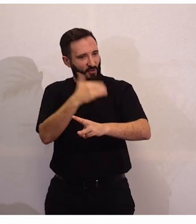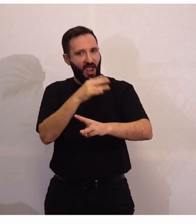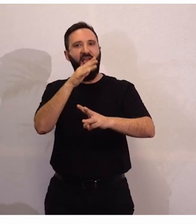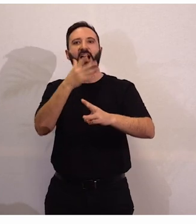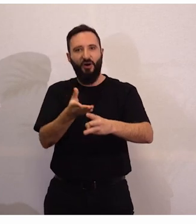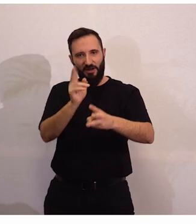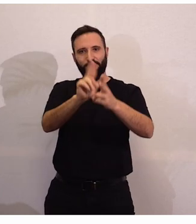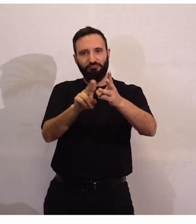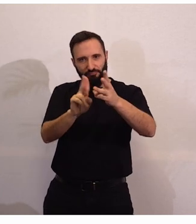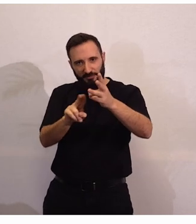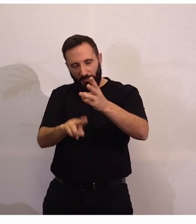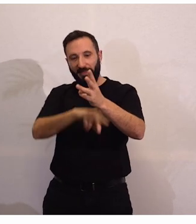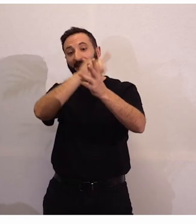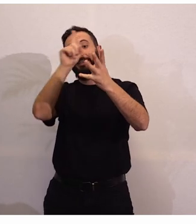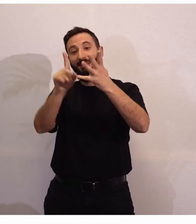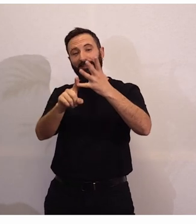y en el supermercado.